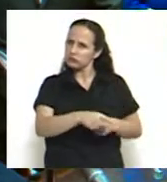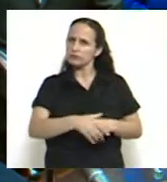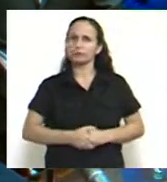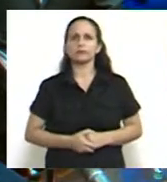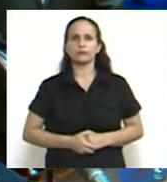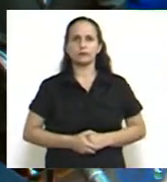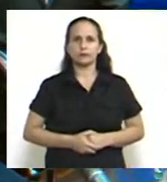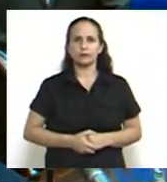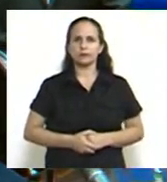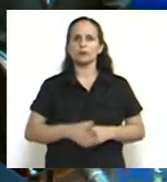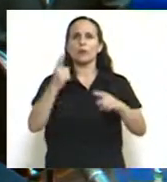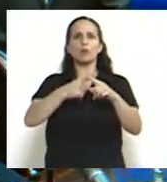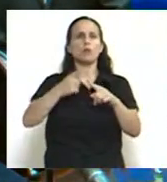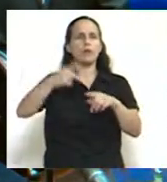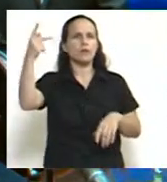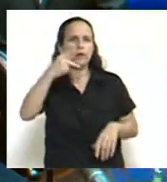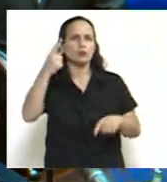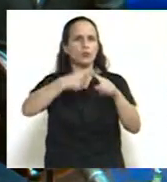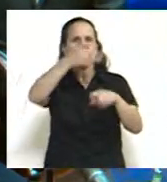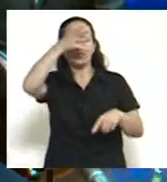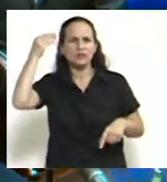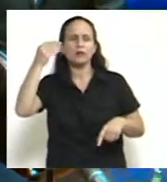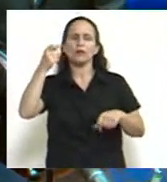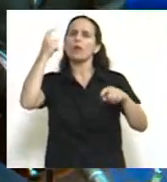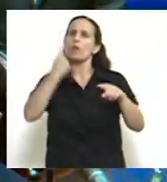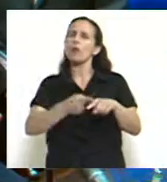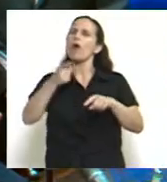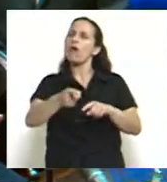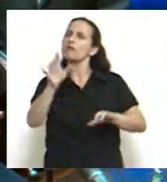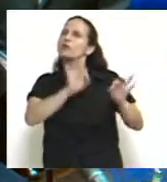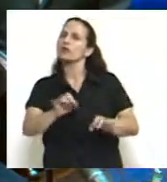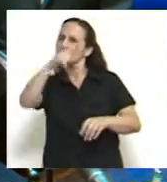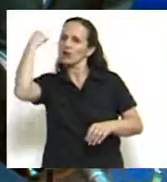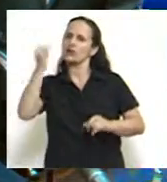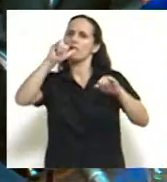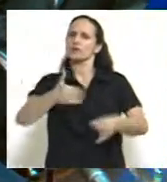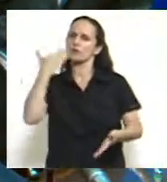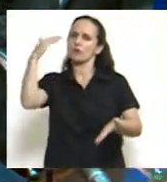Nacional. Por Néstor, por Cristina y por el Proyecto Nacional, sí, juro.